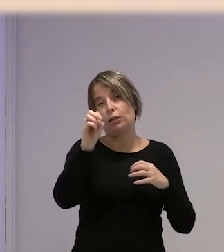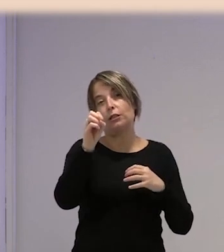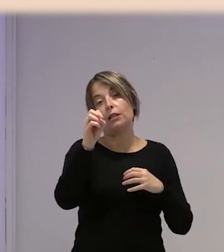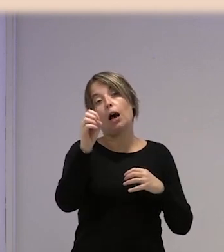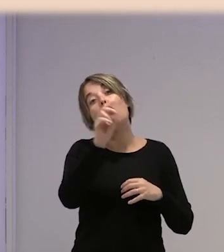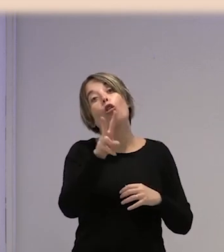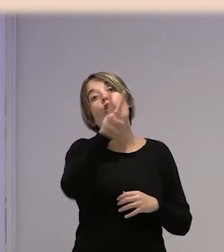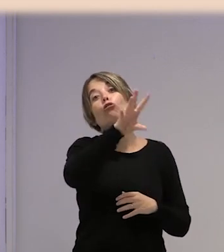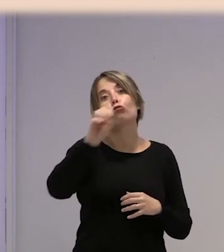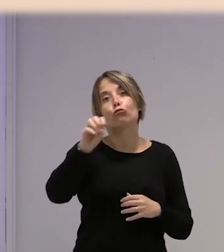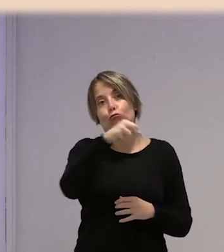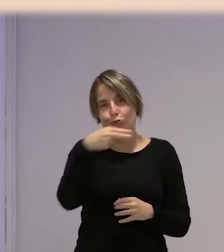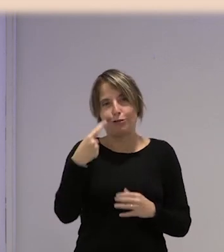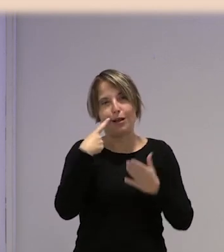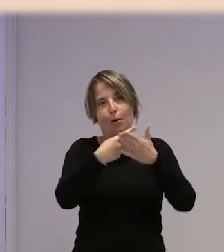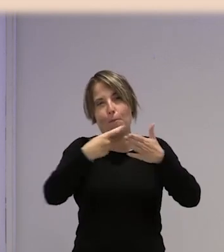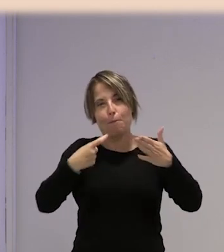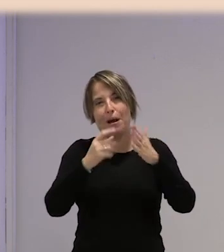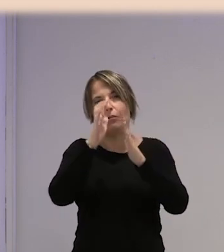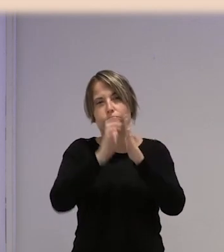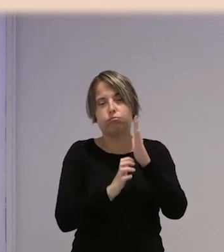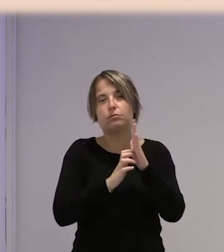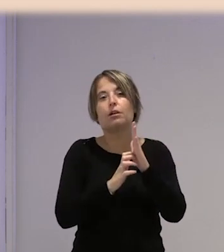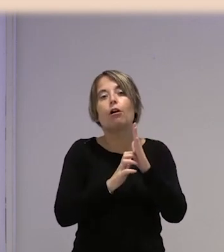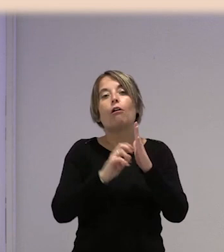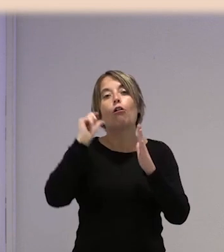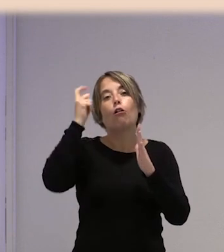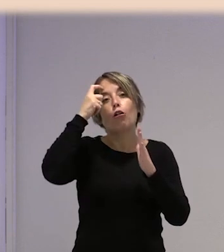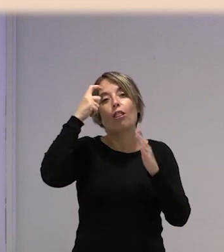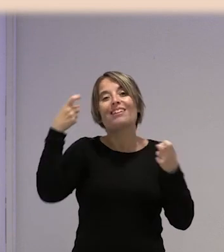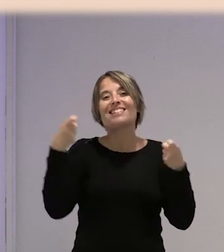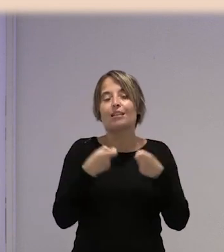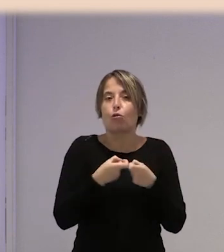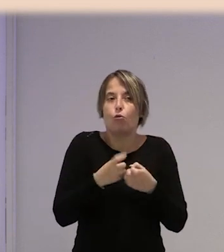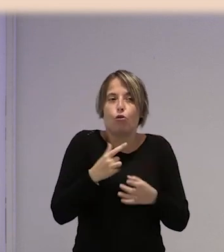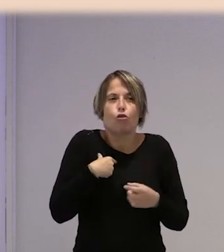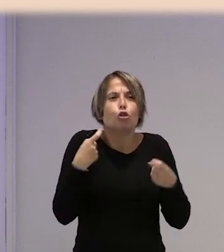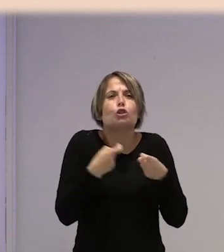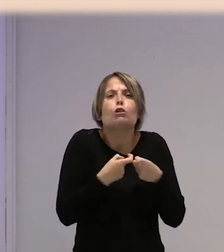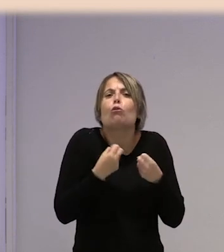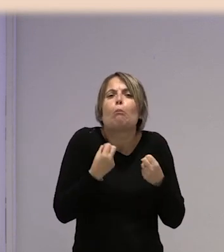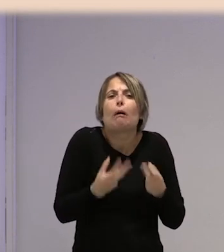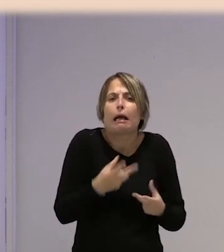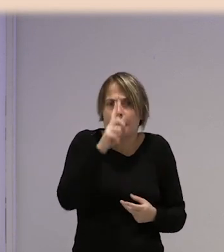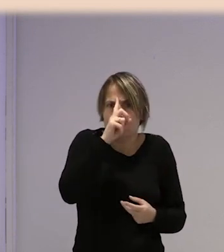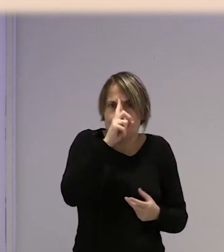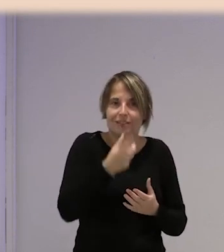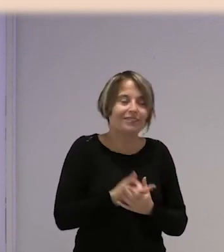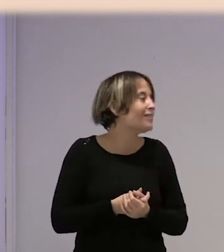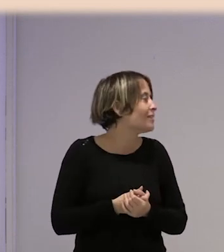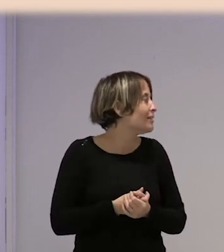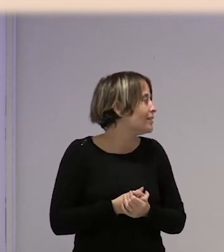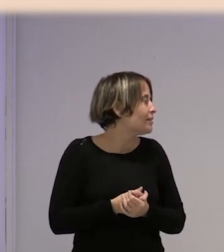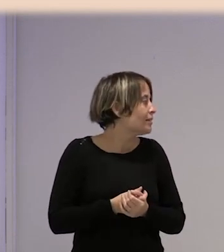250 euros que hay trecho, en concepto de un seguro que tú me dices yo todavía no sé para qué sirve. La verdad que sí.